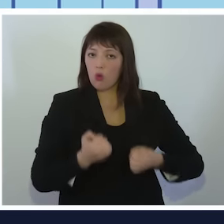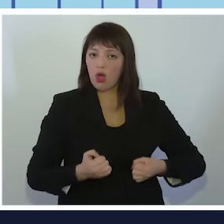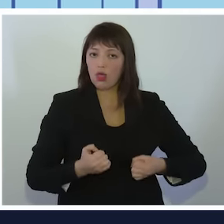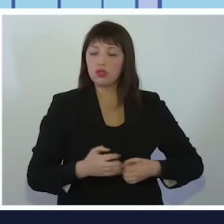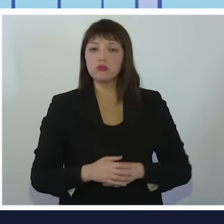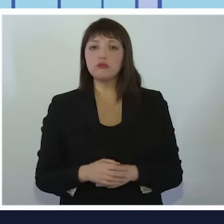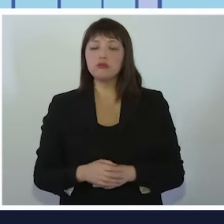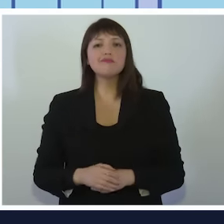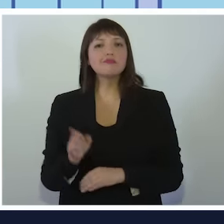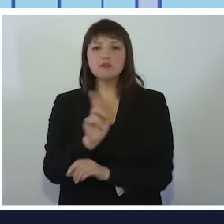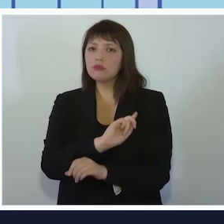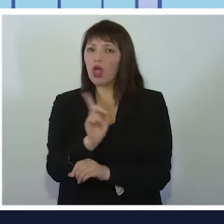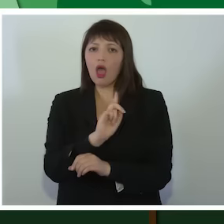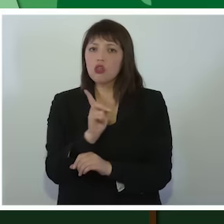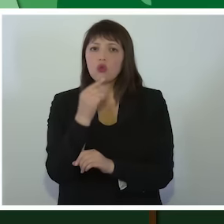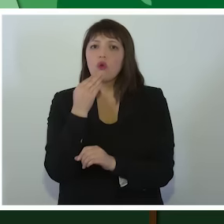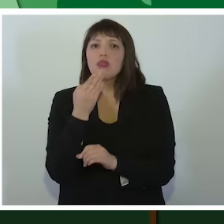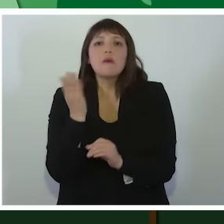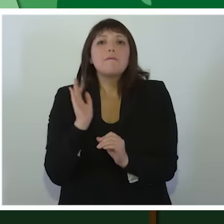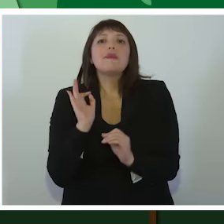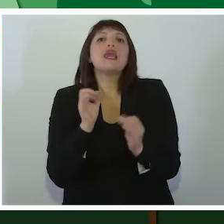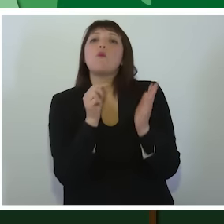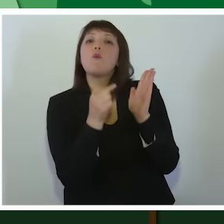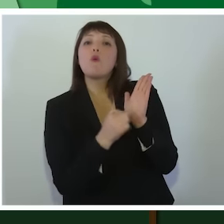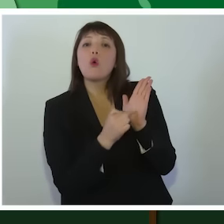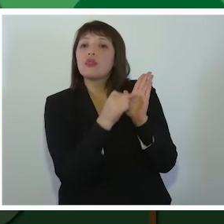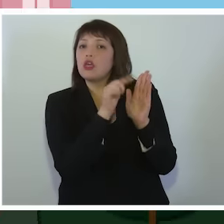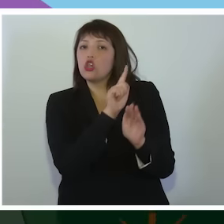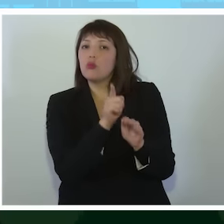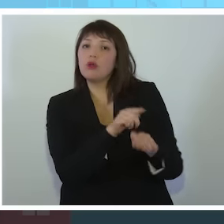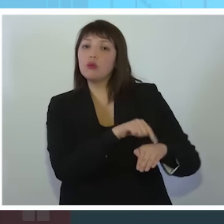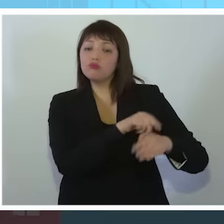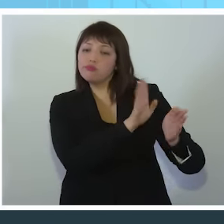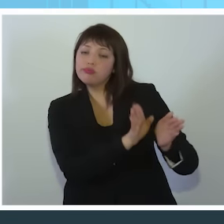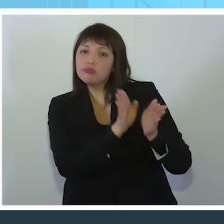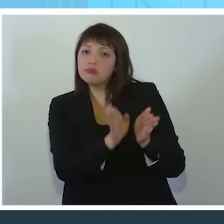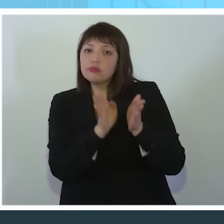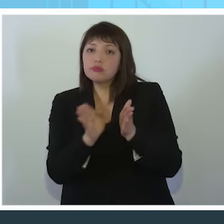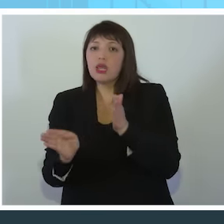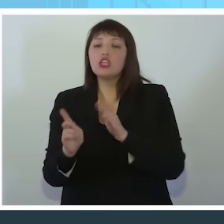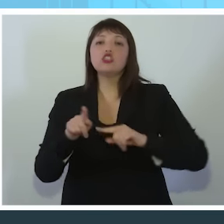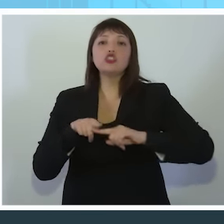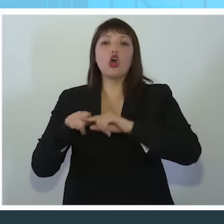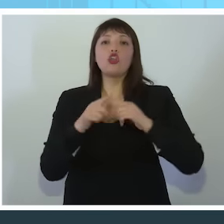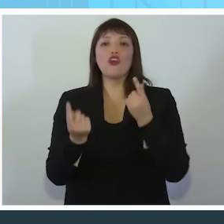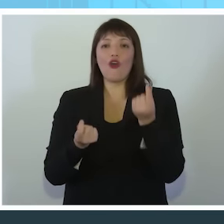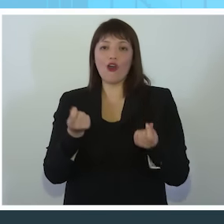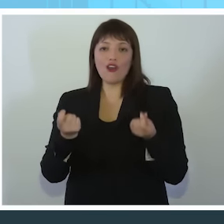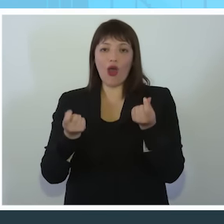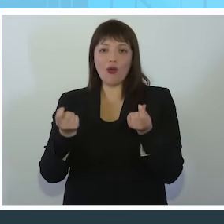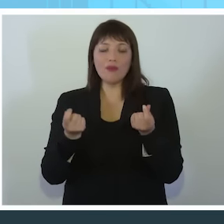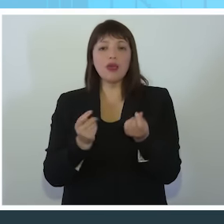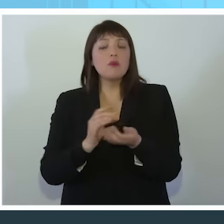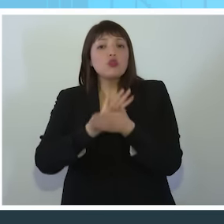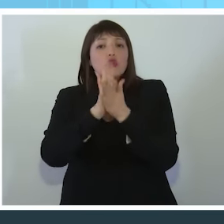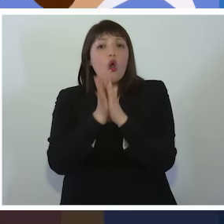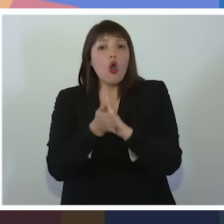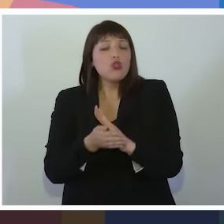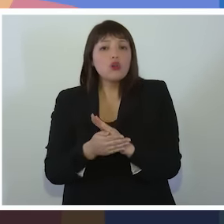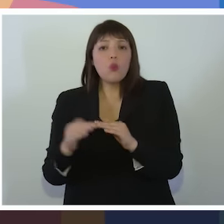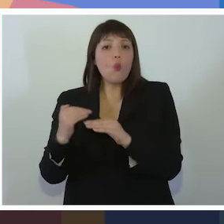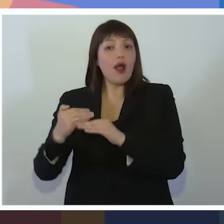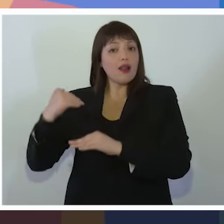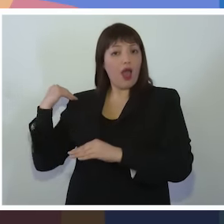Social de Hogares. Ya no existirá puntaje sino tramos basados en una calificación socioeconómica, sin embargo todos